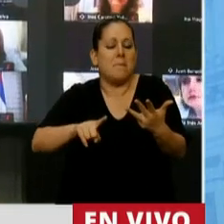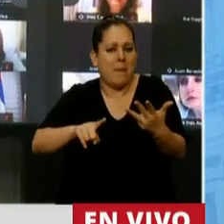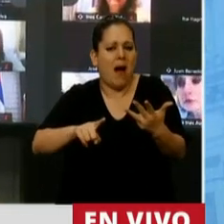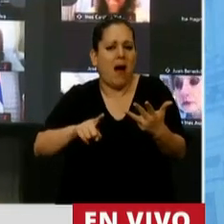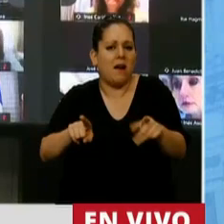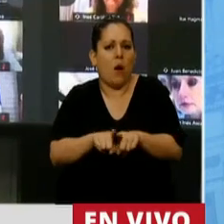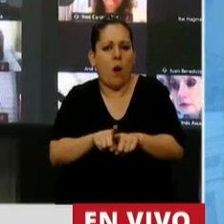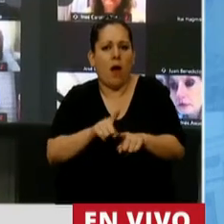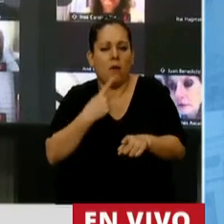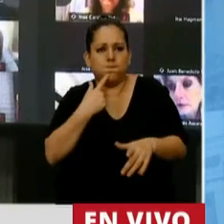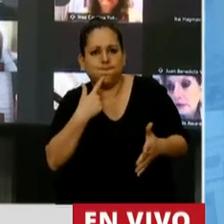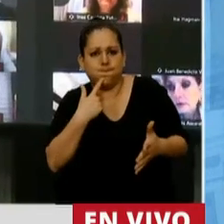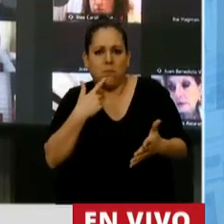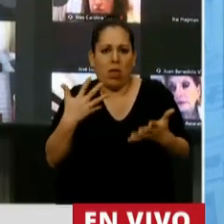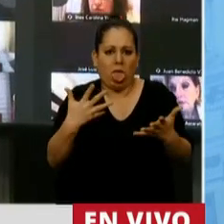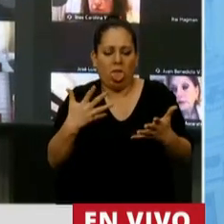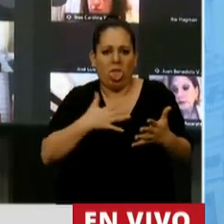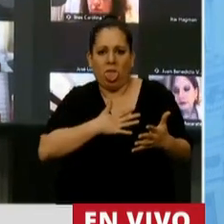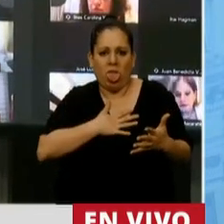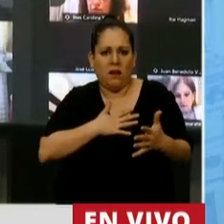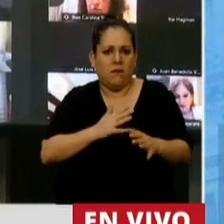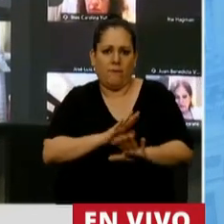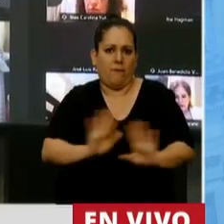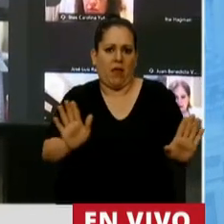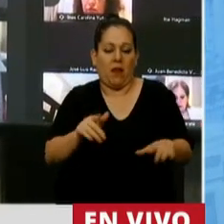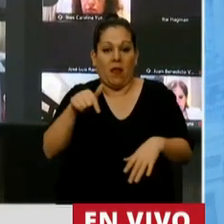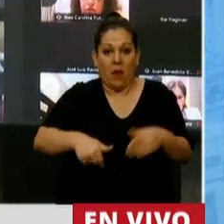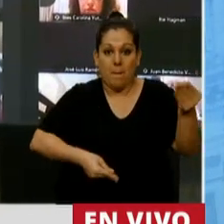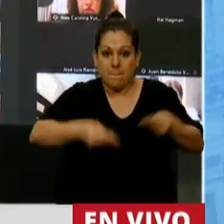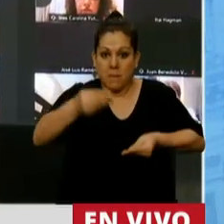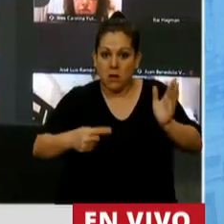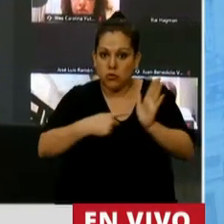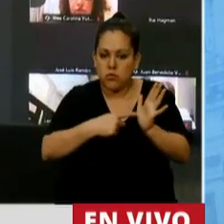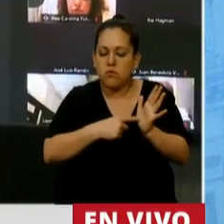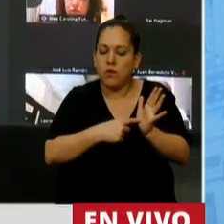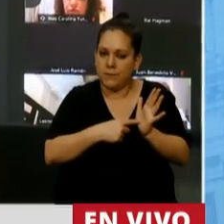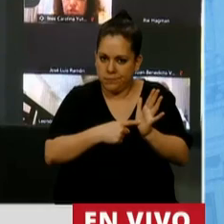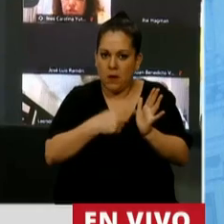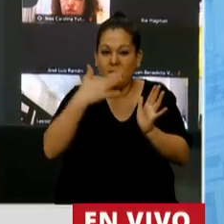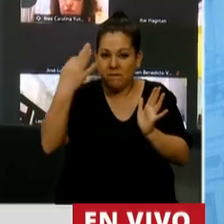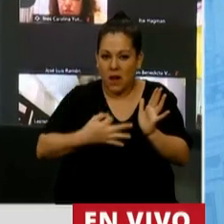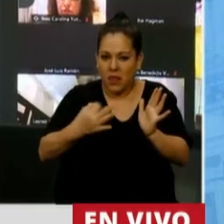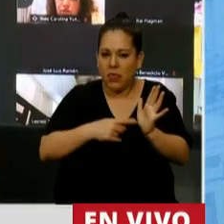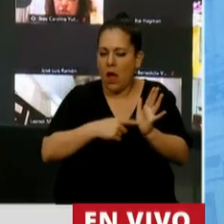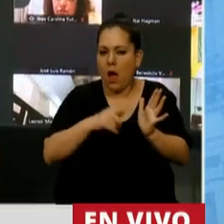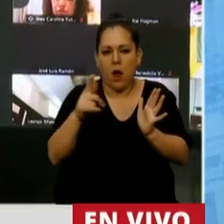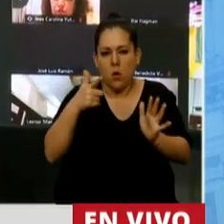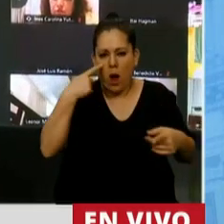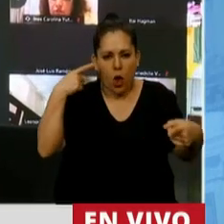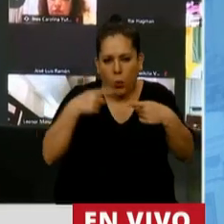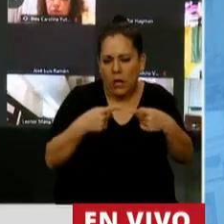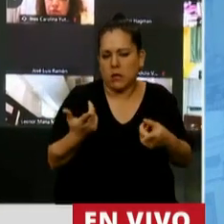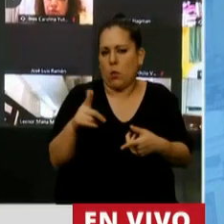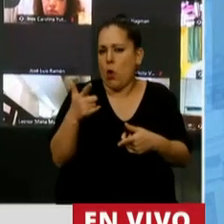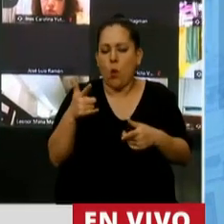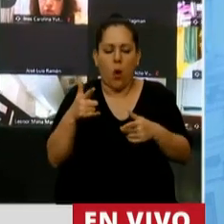con el estado de incertidumbre. Este presupuesto que tenemos acá, sin duda alguna, que no contiene ni objetivos, ni